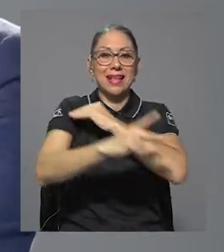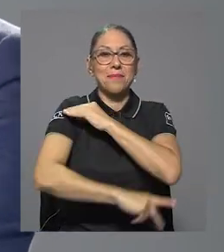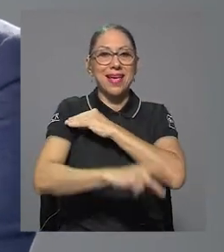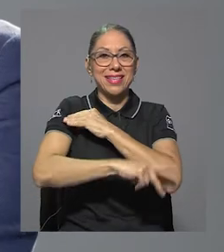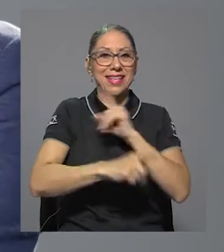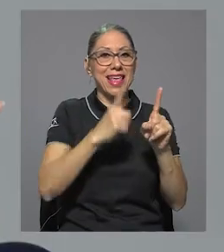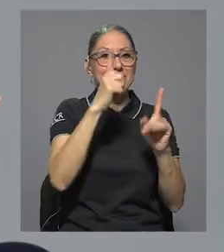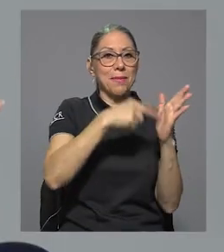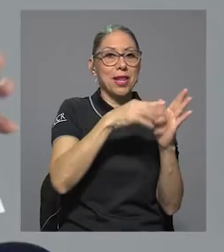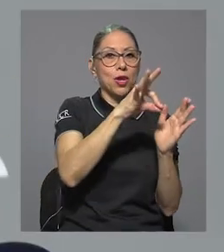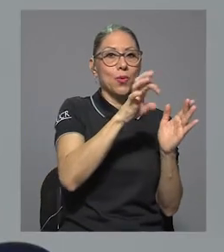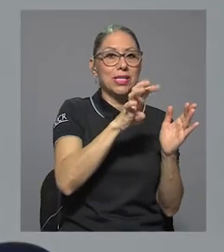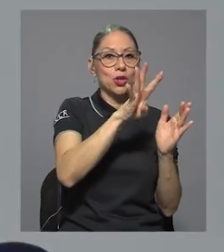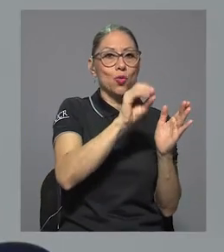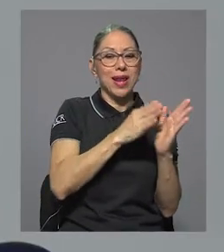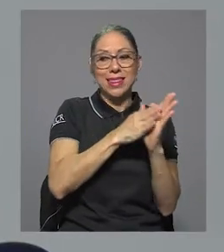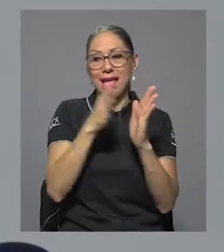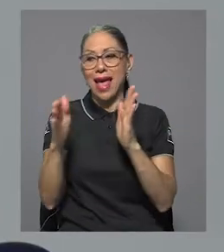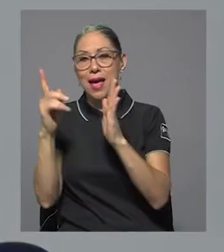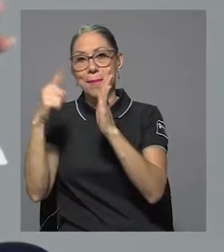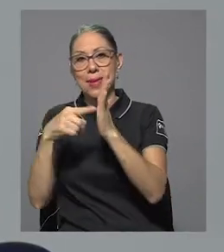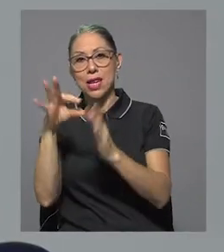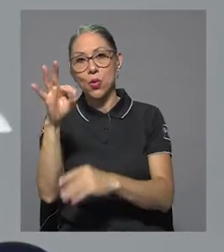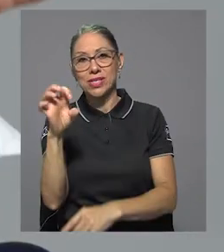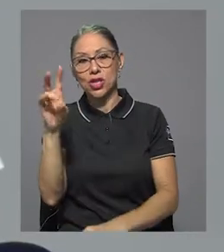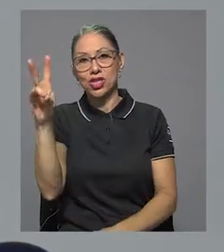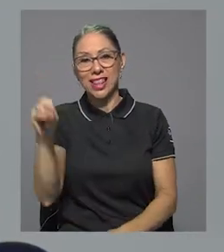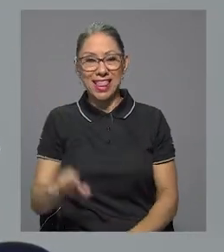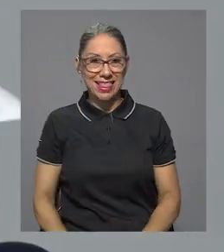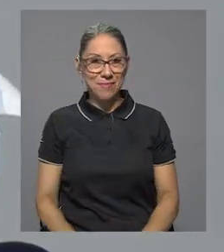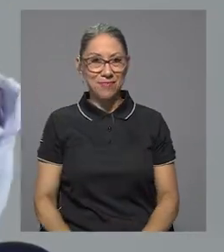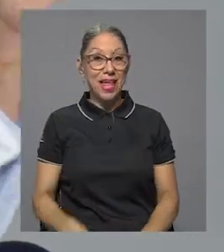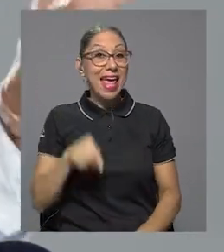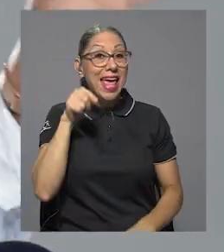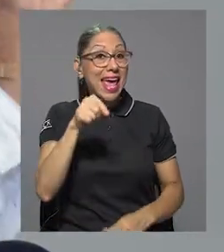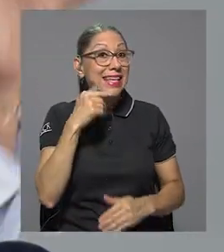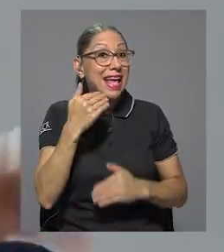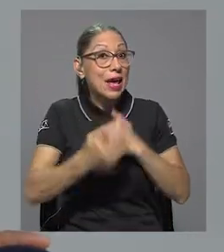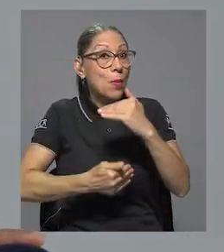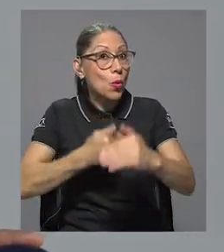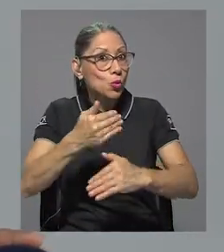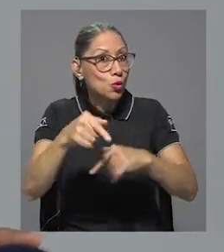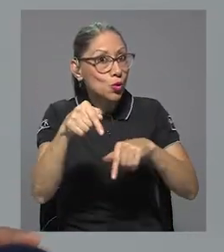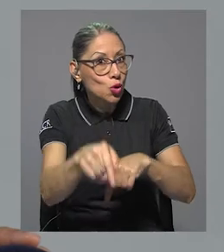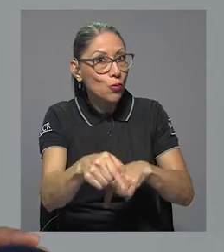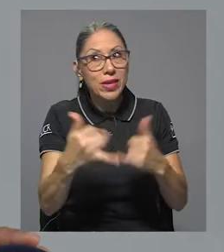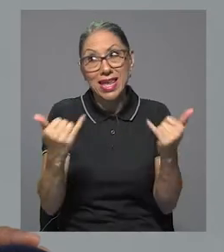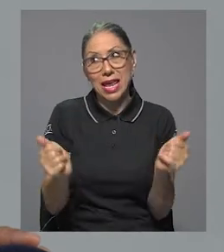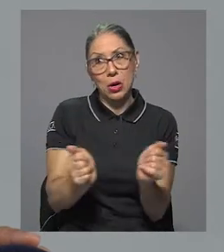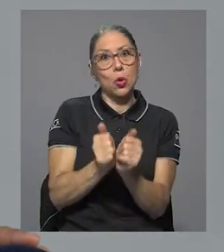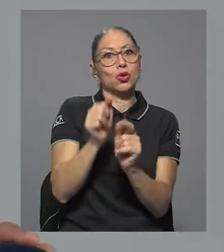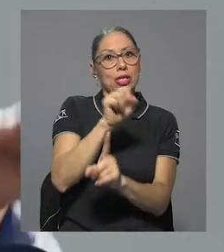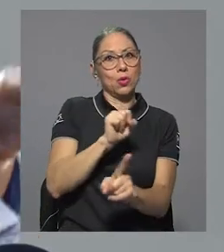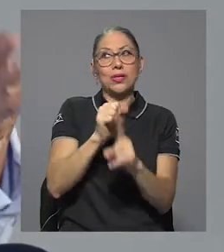Esa evolución histórica, y estamos siendo testigos ahora con este contexto disque virtual que tenemos en este momento por la pandemia. Esa